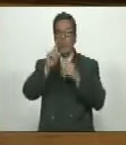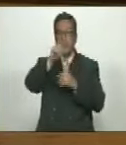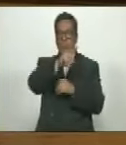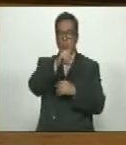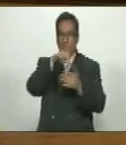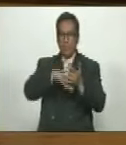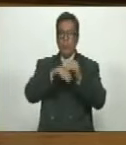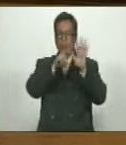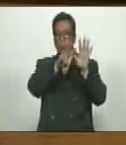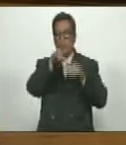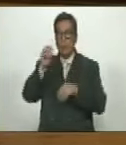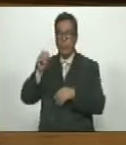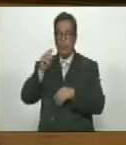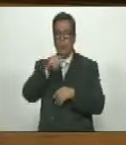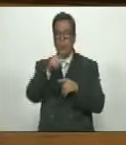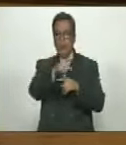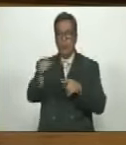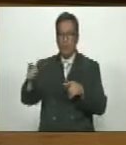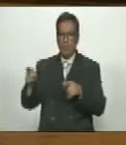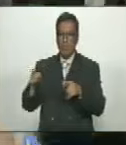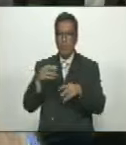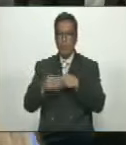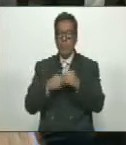y yo me pregunto donde estaban ustedes